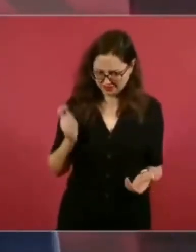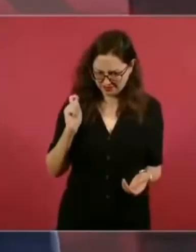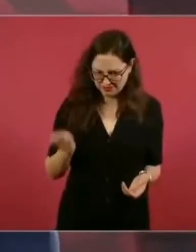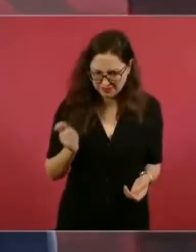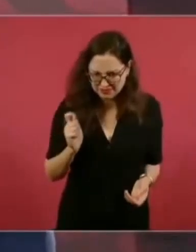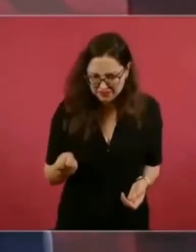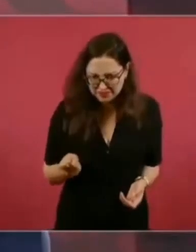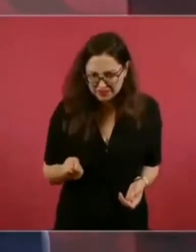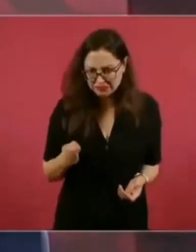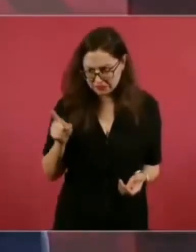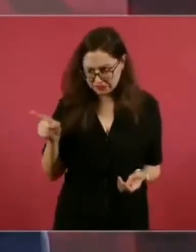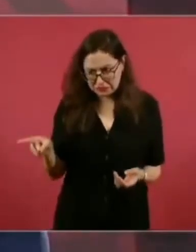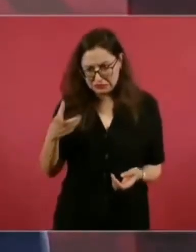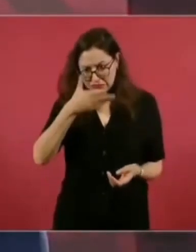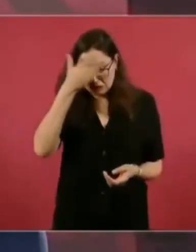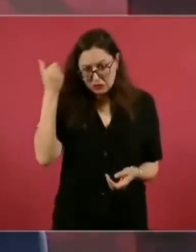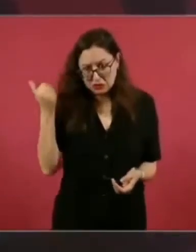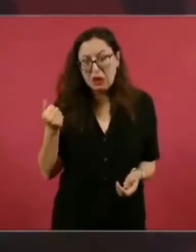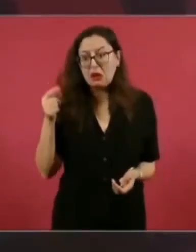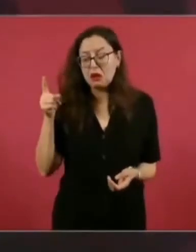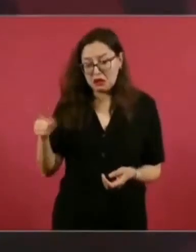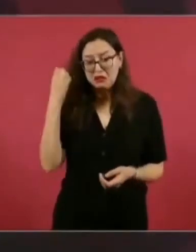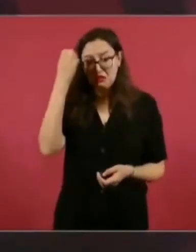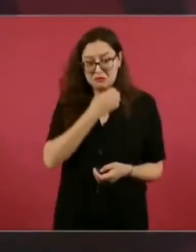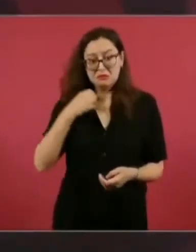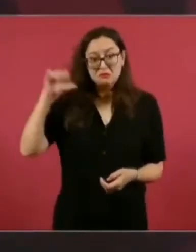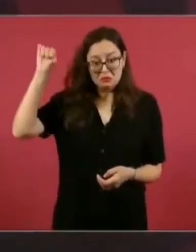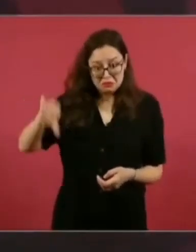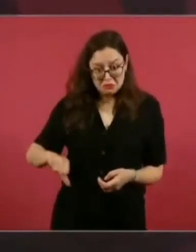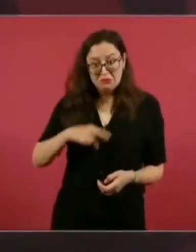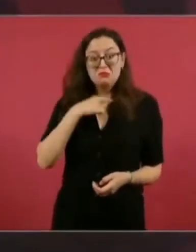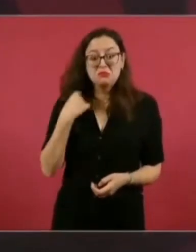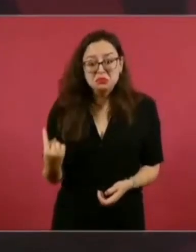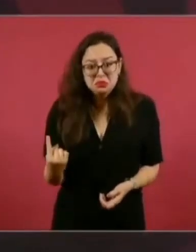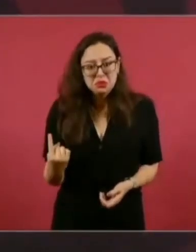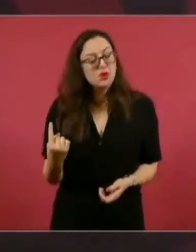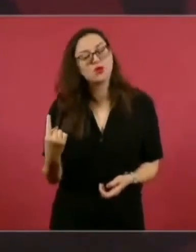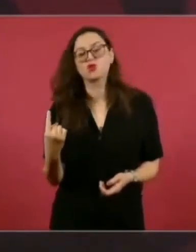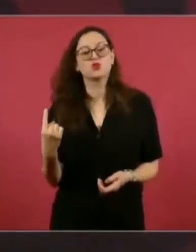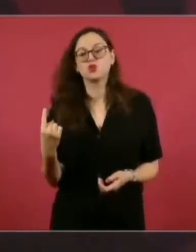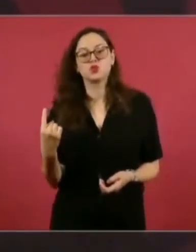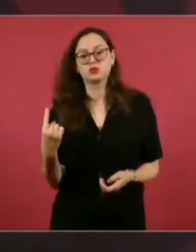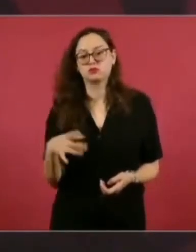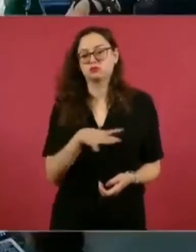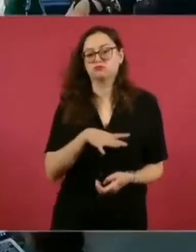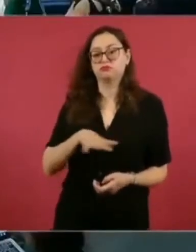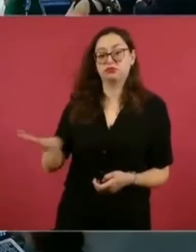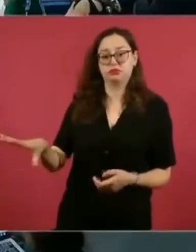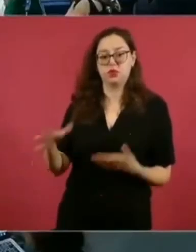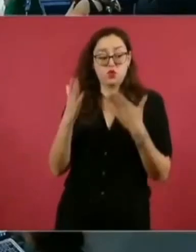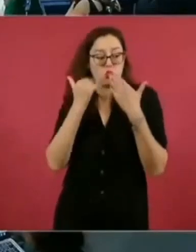es que los rechazaba.